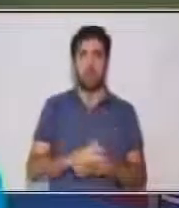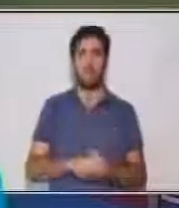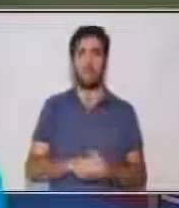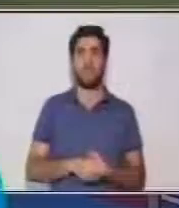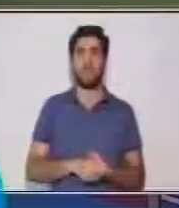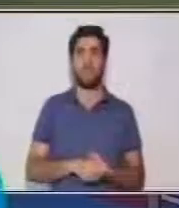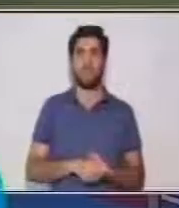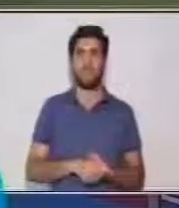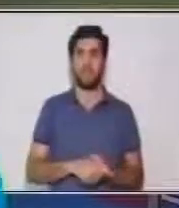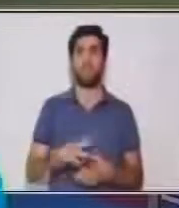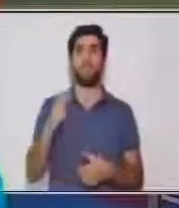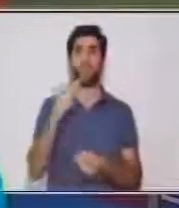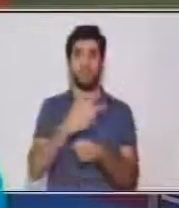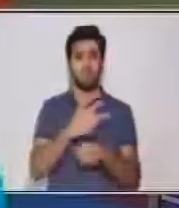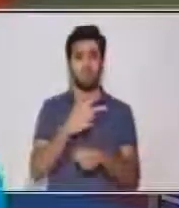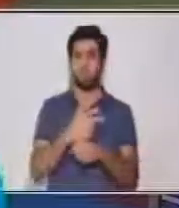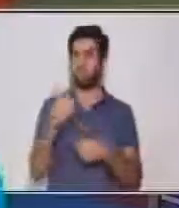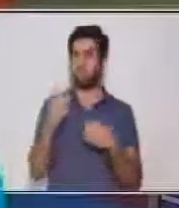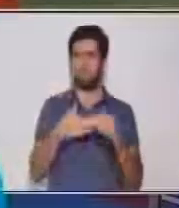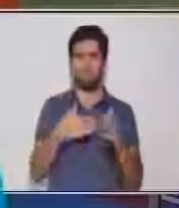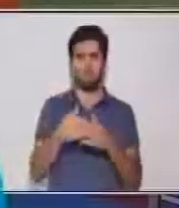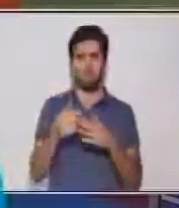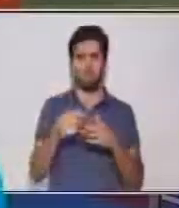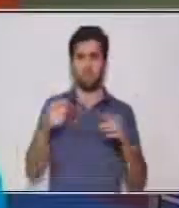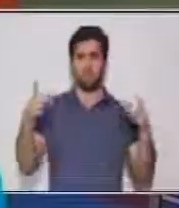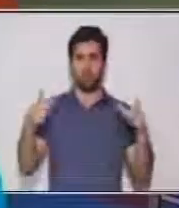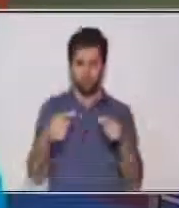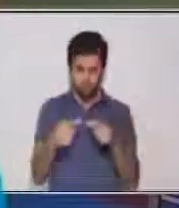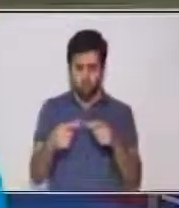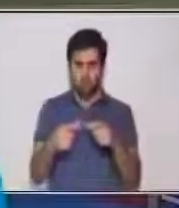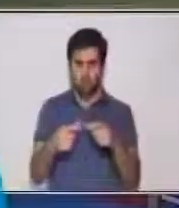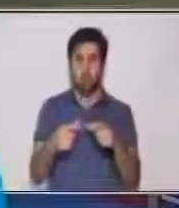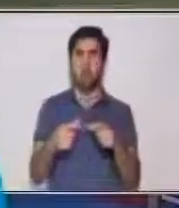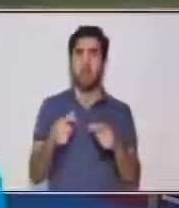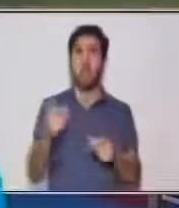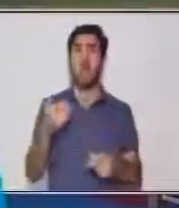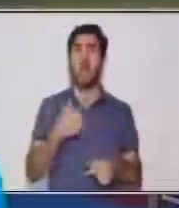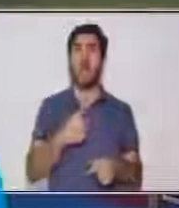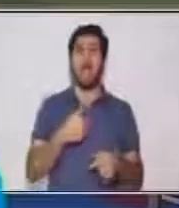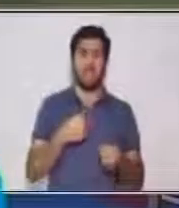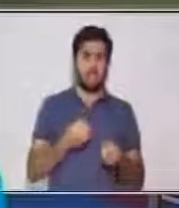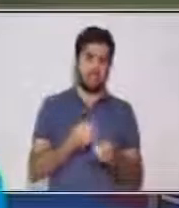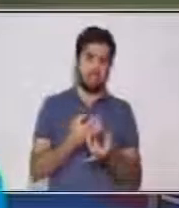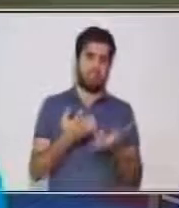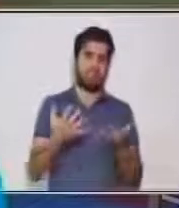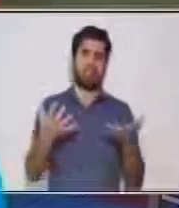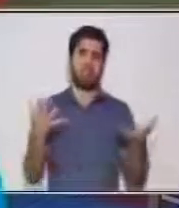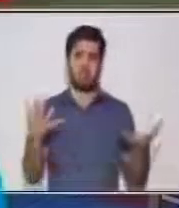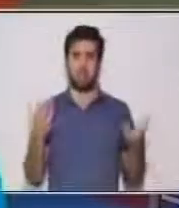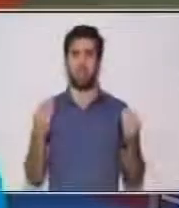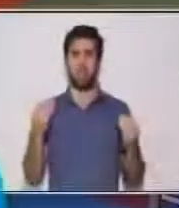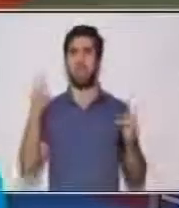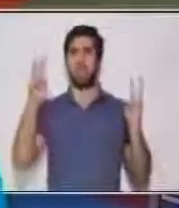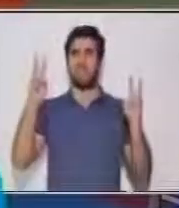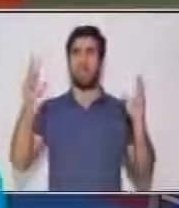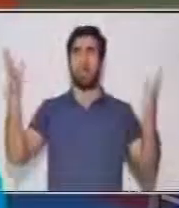Guatemala a pesar de su pequeña extensión territorial, tiene una gran variedad climática,